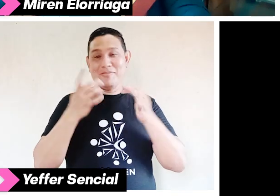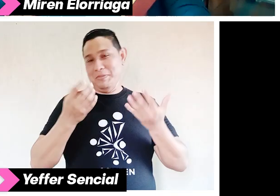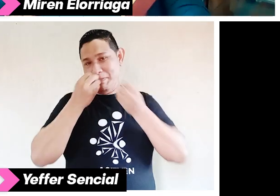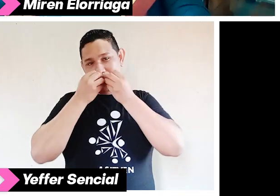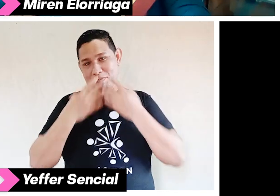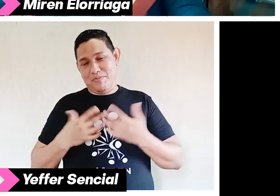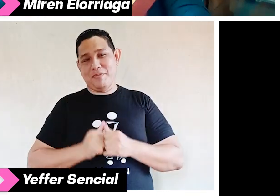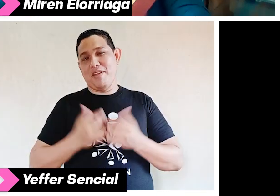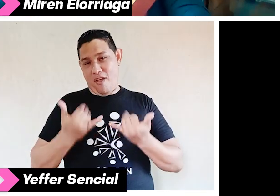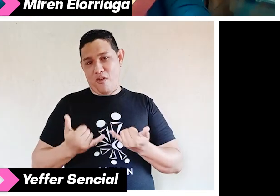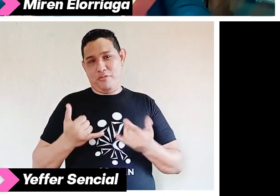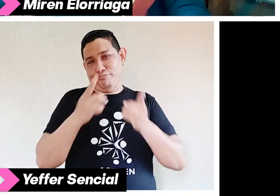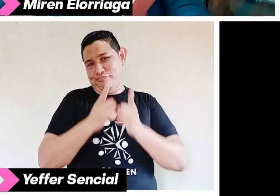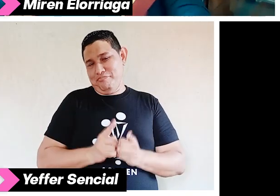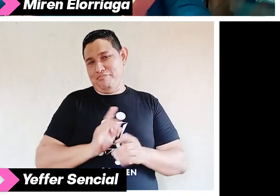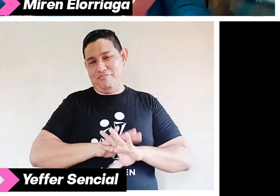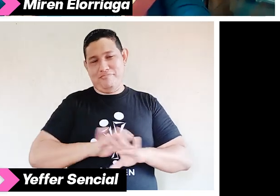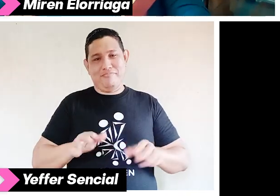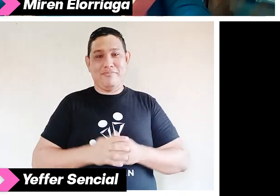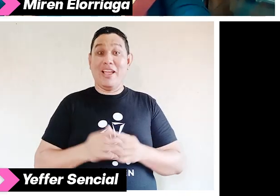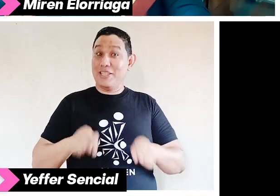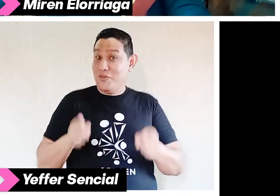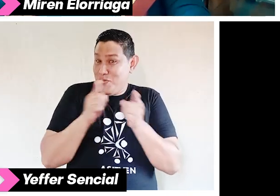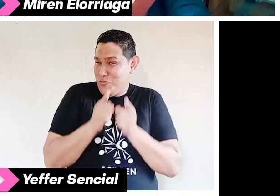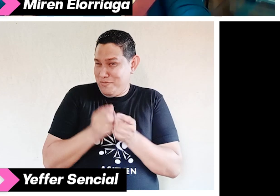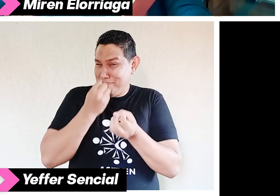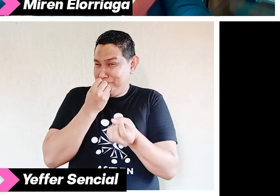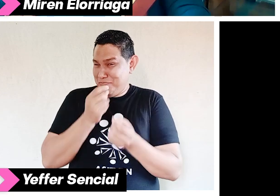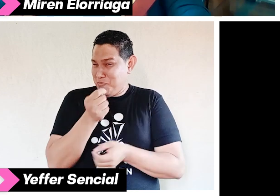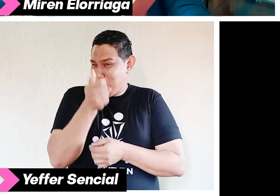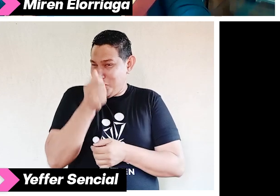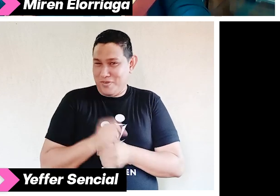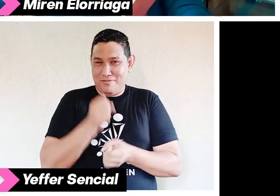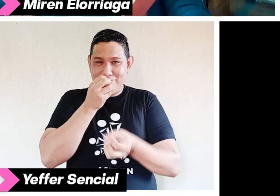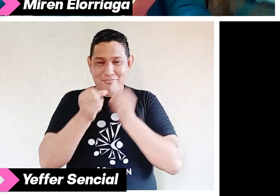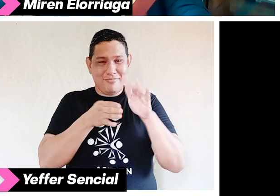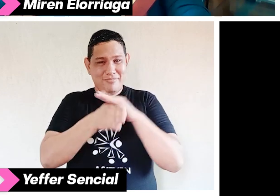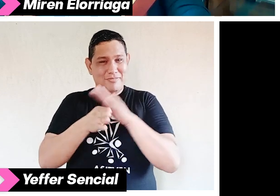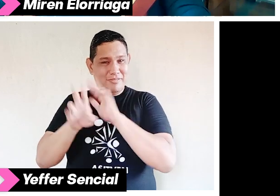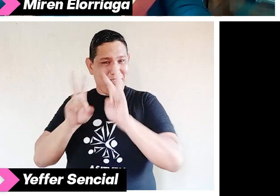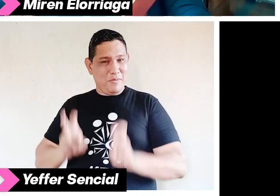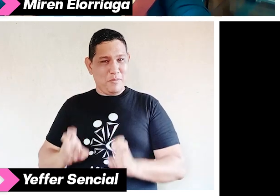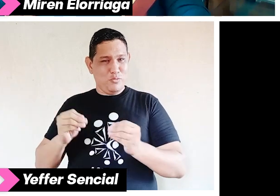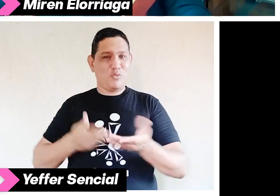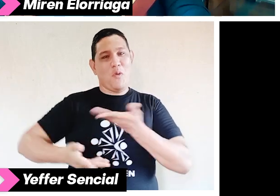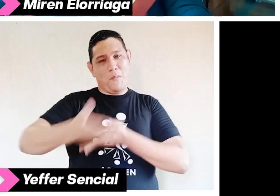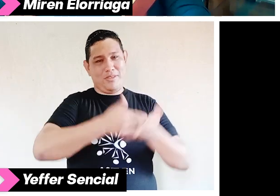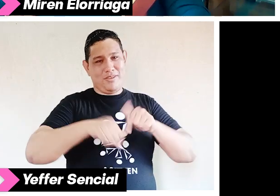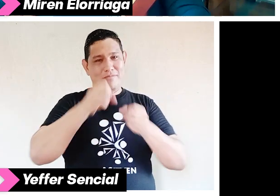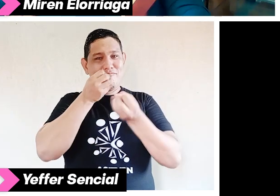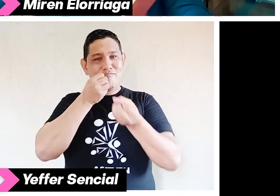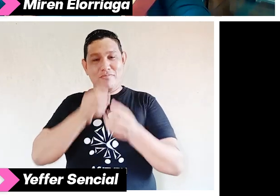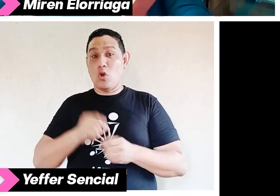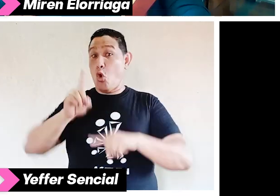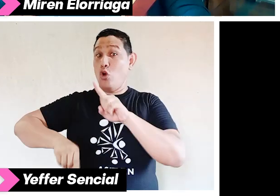bueno, yo creo que por ahora lo vamos a dejar. Esto fue un abrebocas, un poquito de lo que es CREA accesibilidad y un montón de cosas que nos tienen por compartir, un montón de cosas que